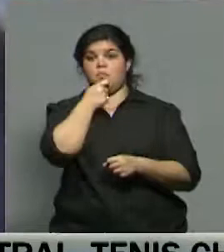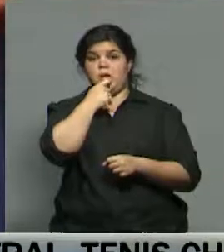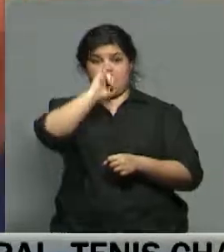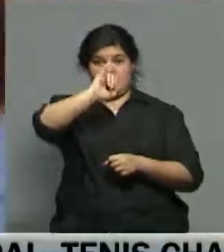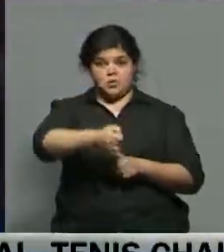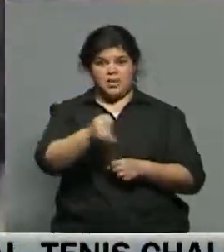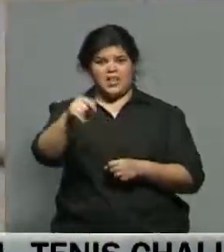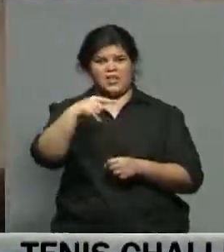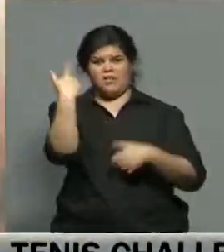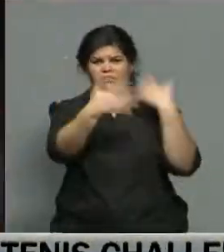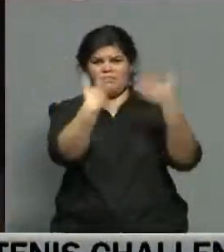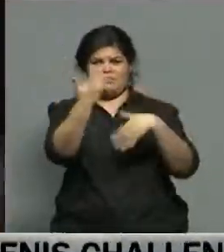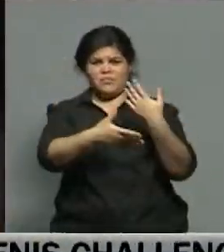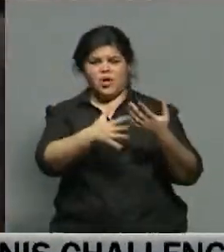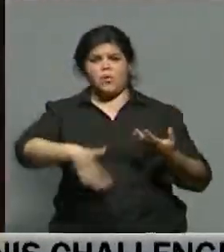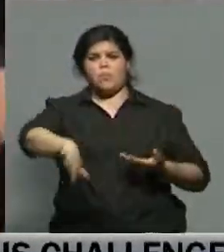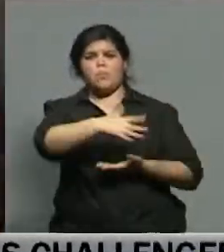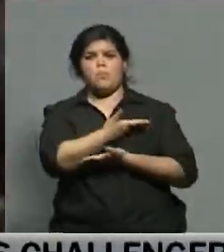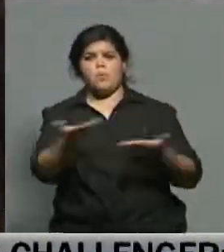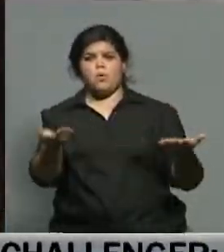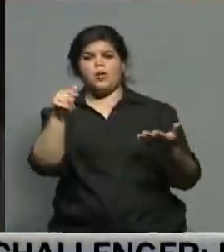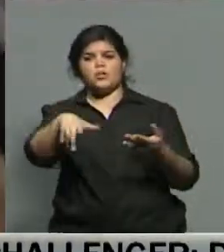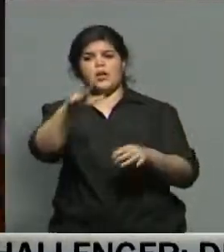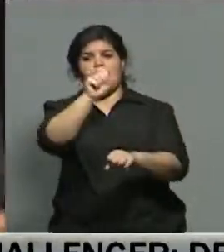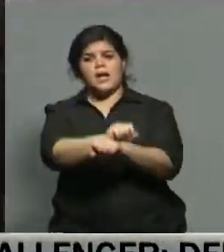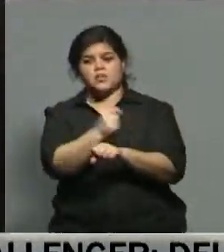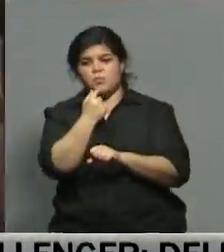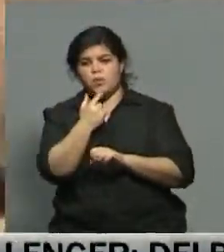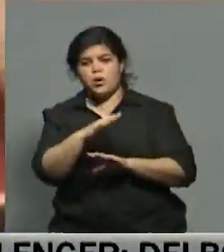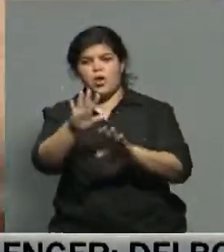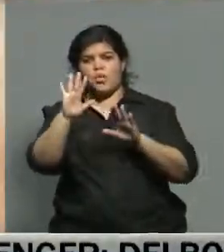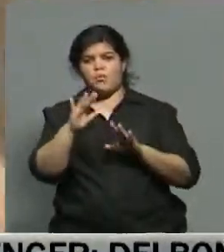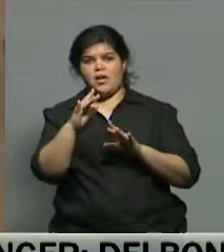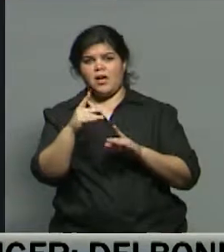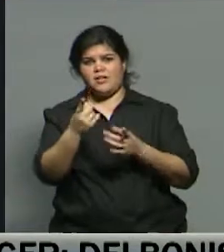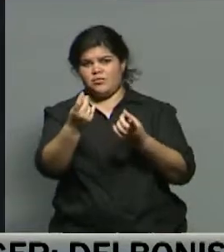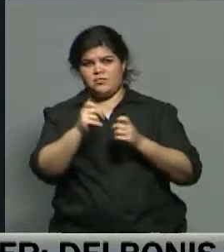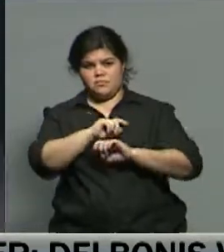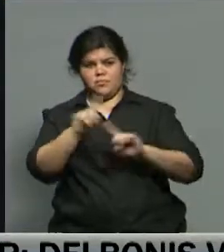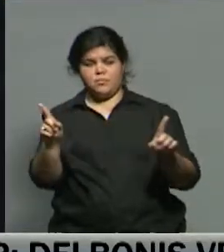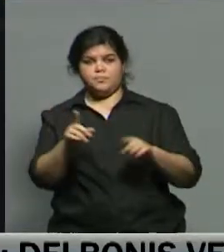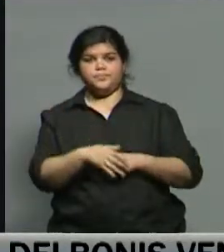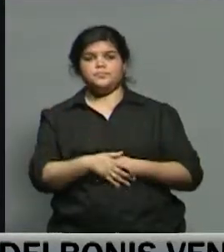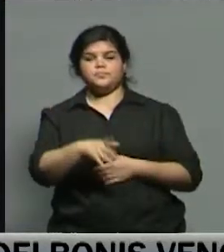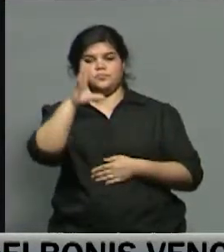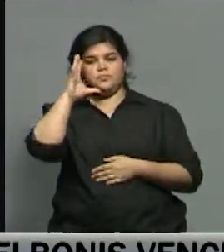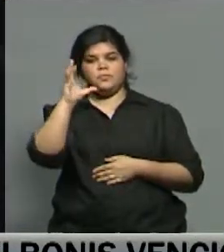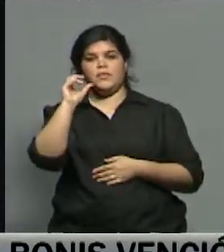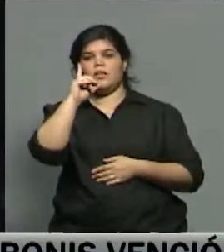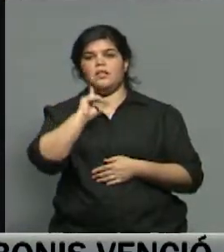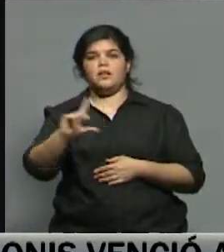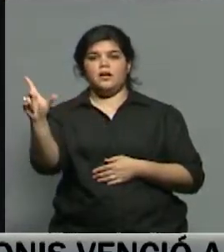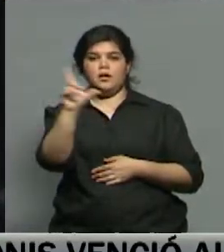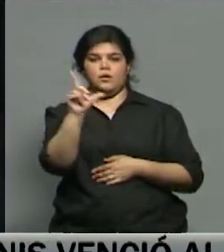desórdenes públicos con los que su encarcelamiento preventivo es innecesario. Recordemos que el lunes la jueza de la